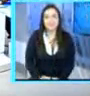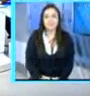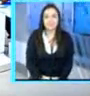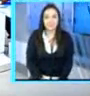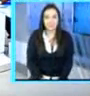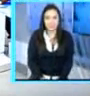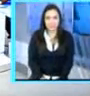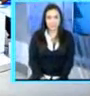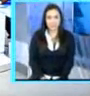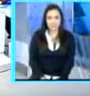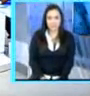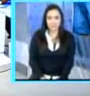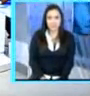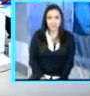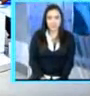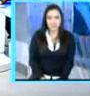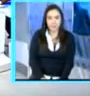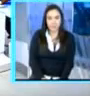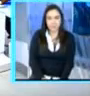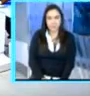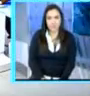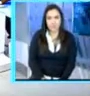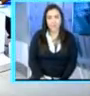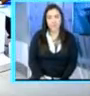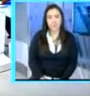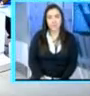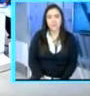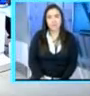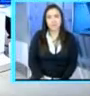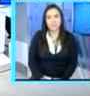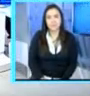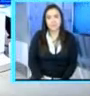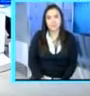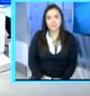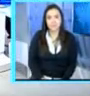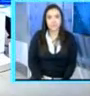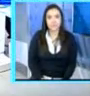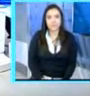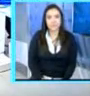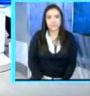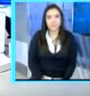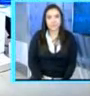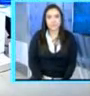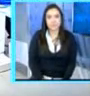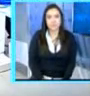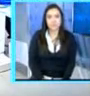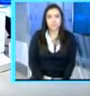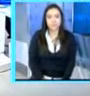regresamos enseguida con mucha más información de la cobertura de votos 2015. Gracias. Ya volvemos.